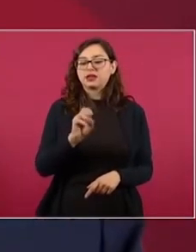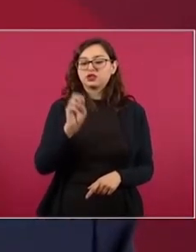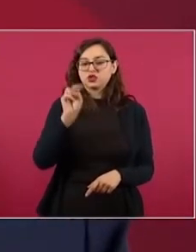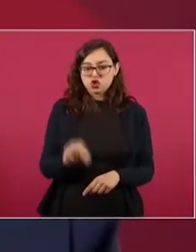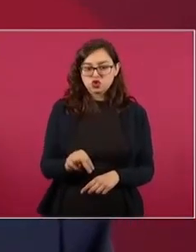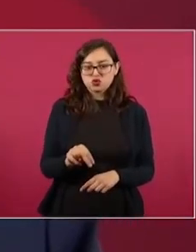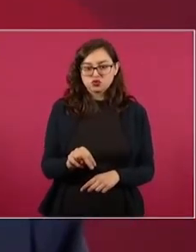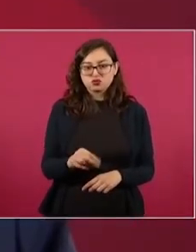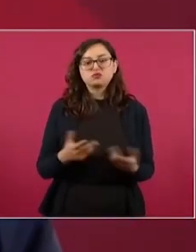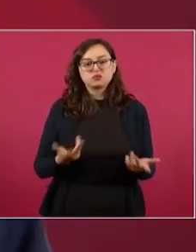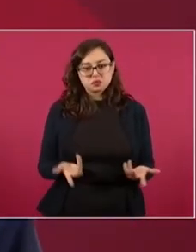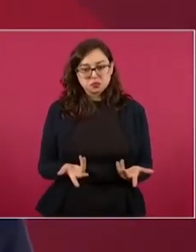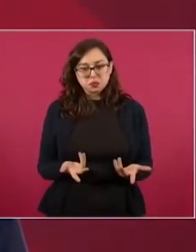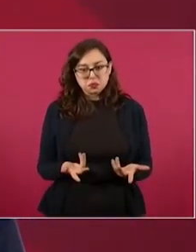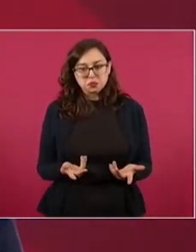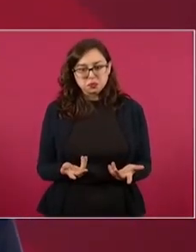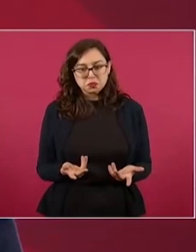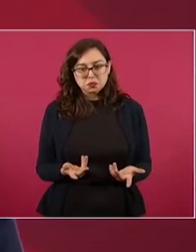un periodista